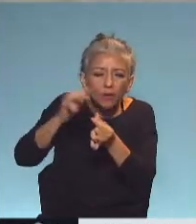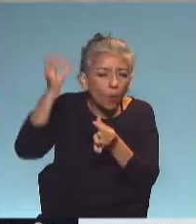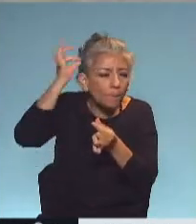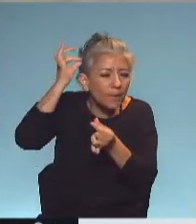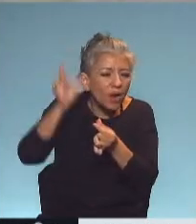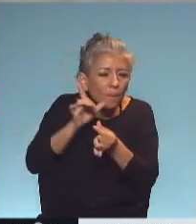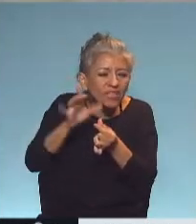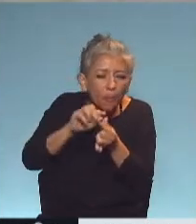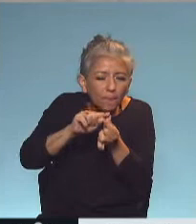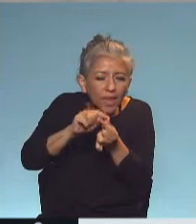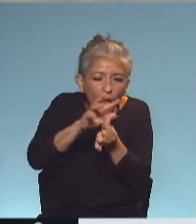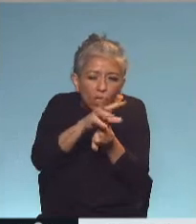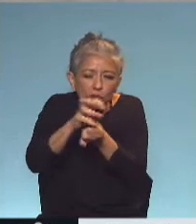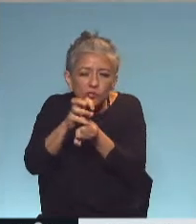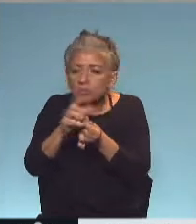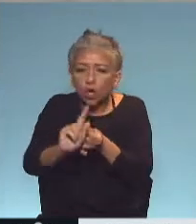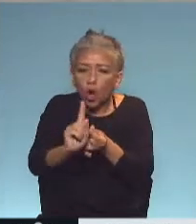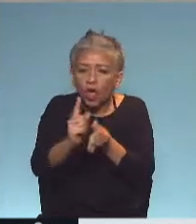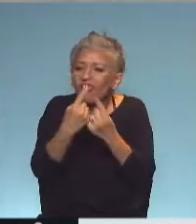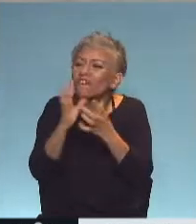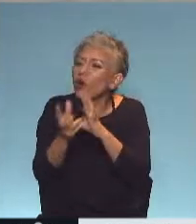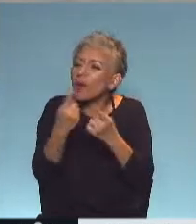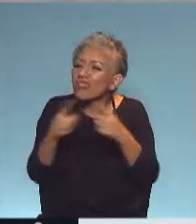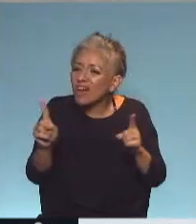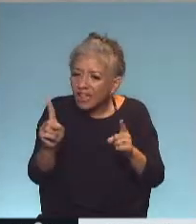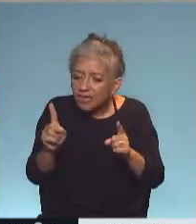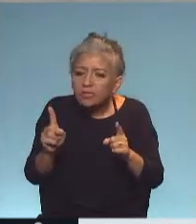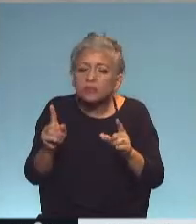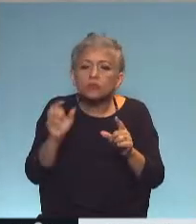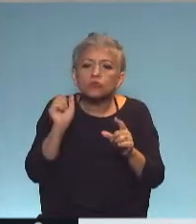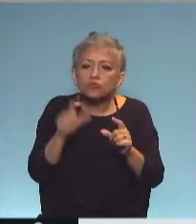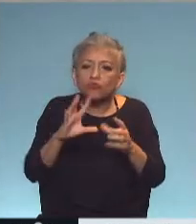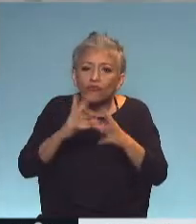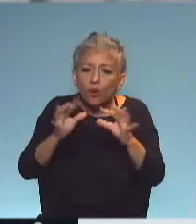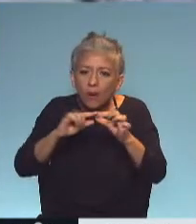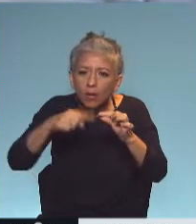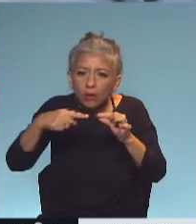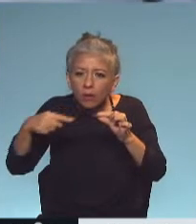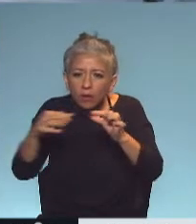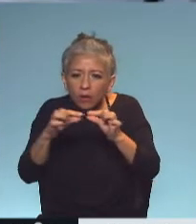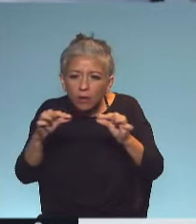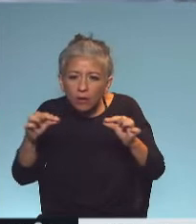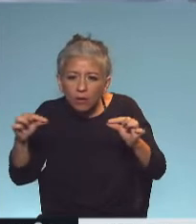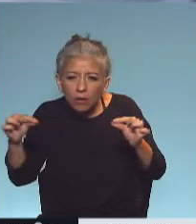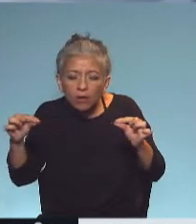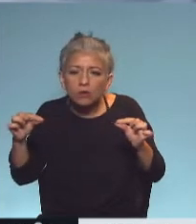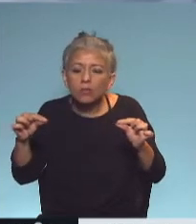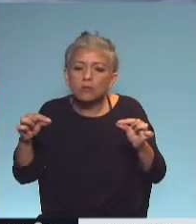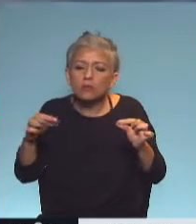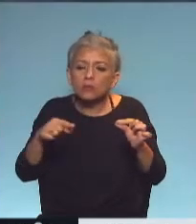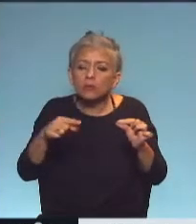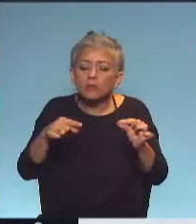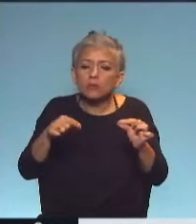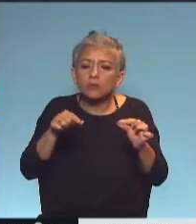Es un producto, digamos, que por la característica, los procesos de fabricación involucrados es de alta productividad,